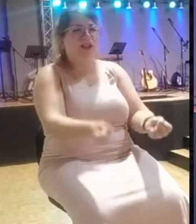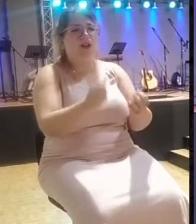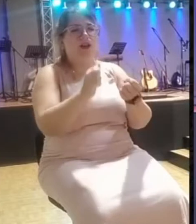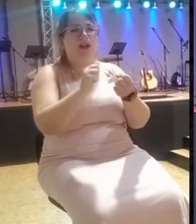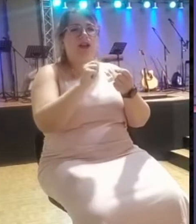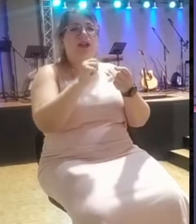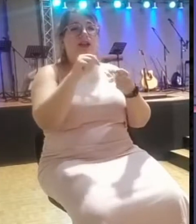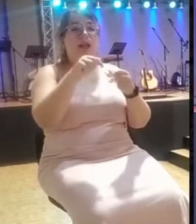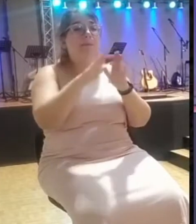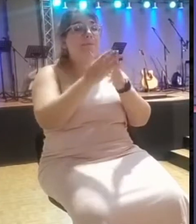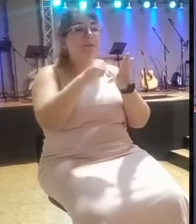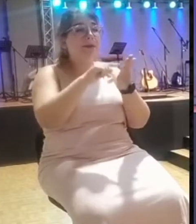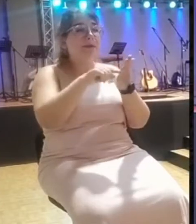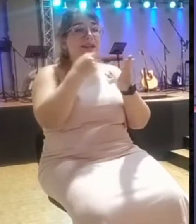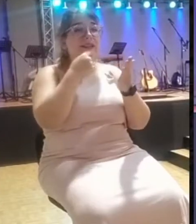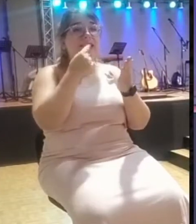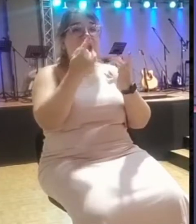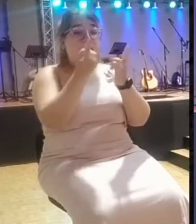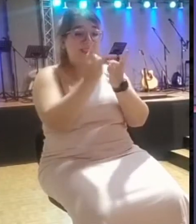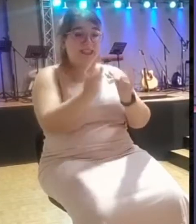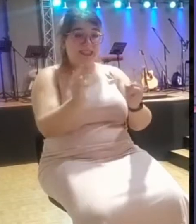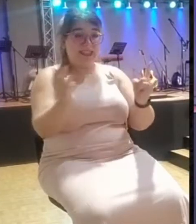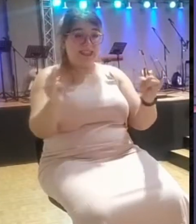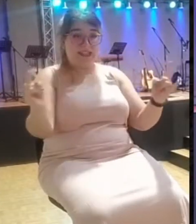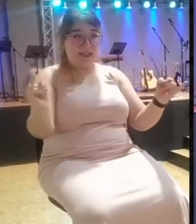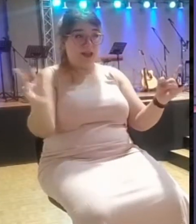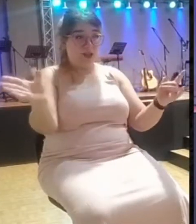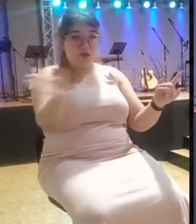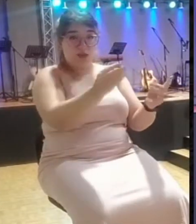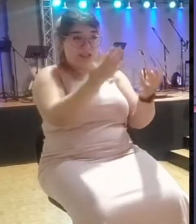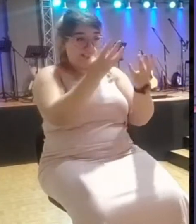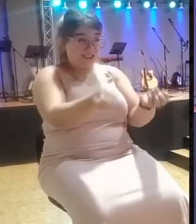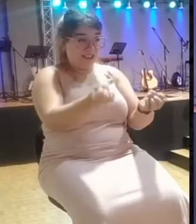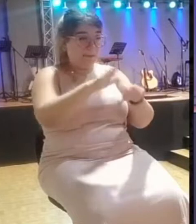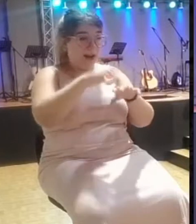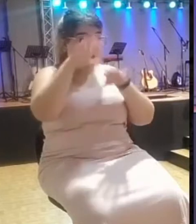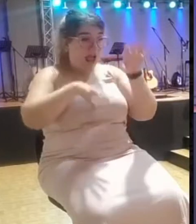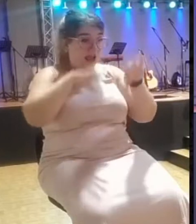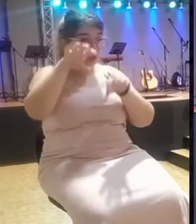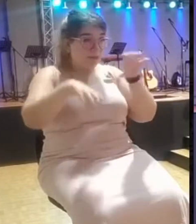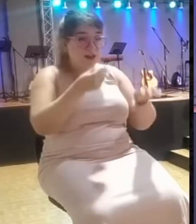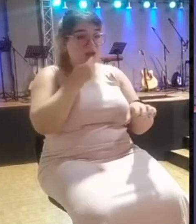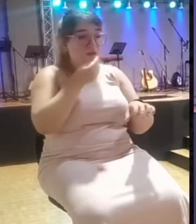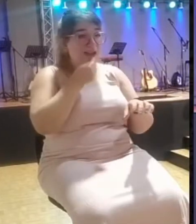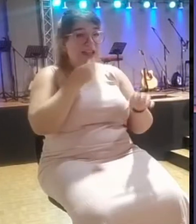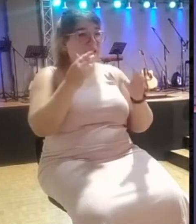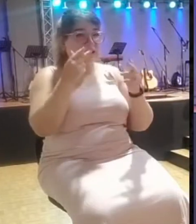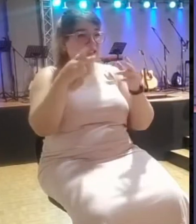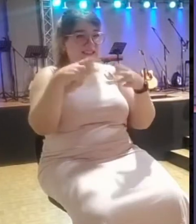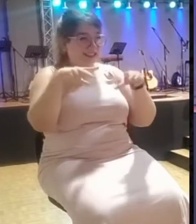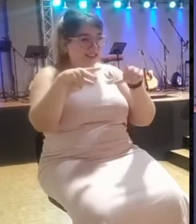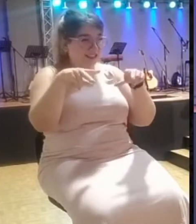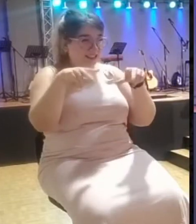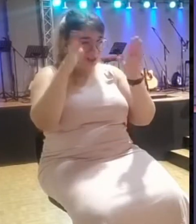dice la Biblia, ni siquiera había hierba para comer los animales. Y cuando mucha gente se